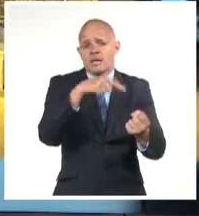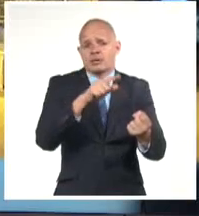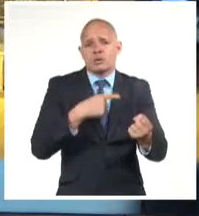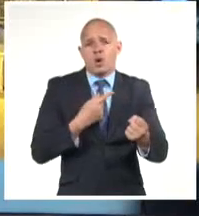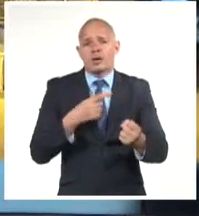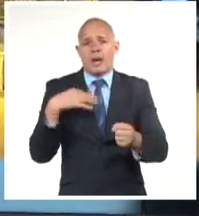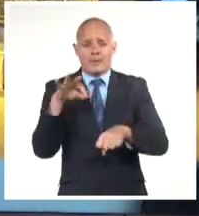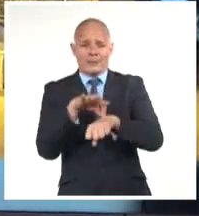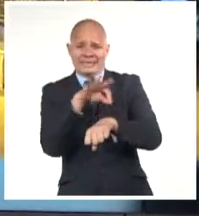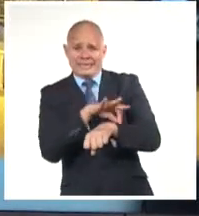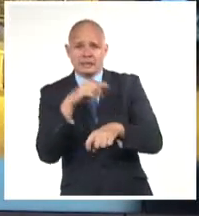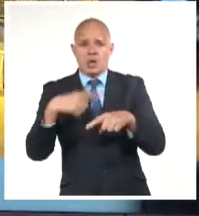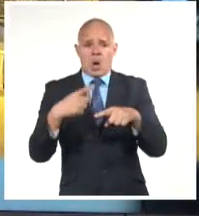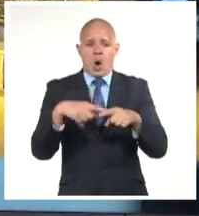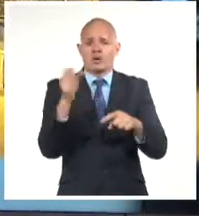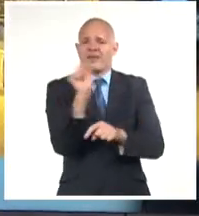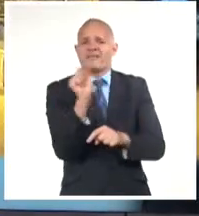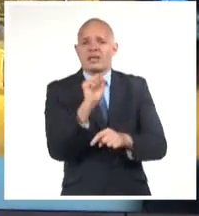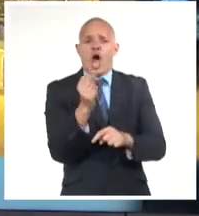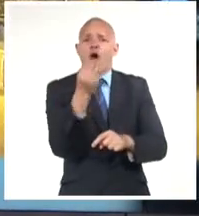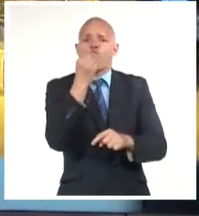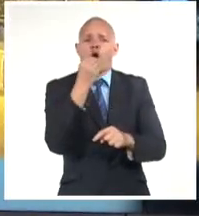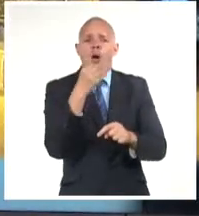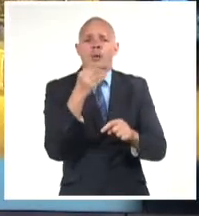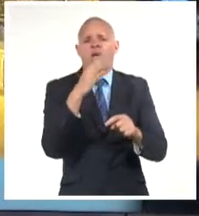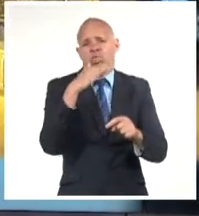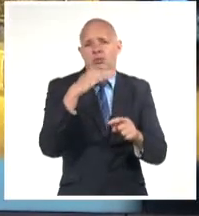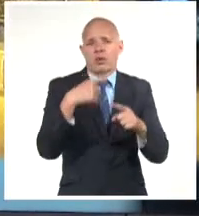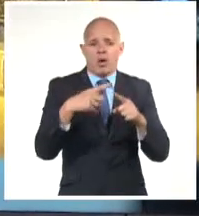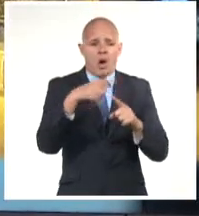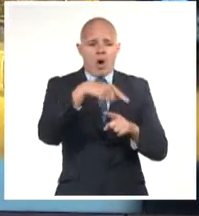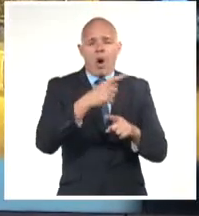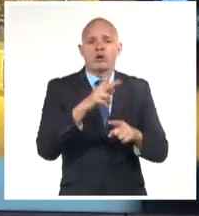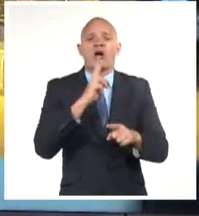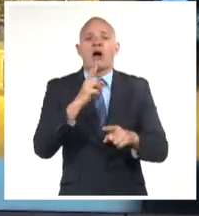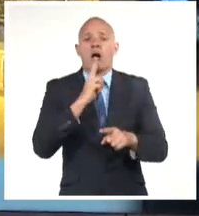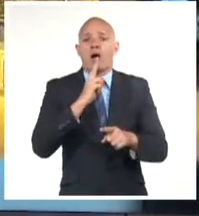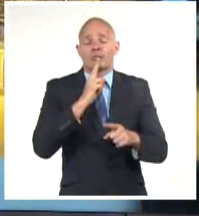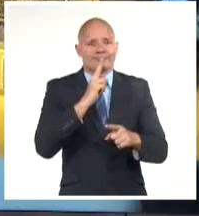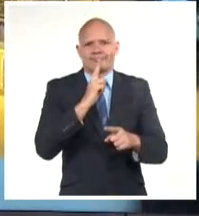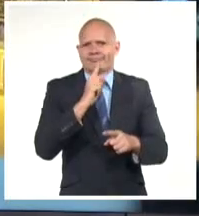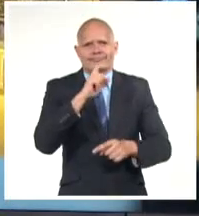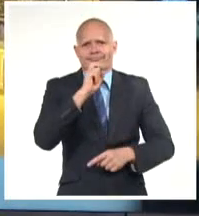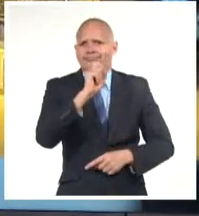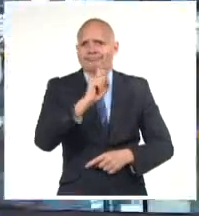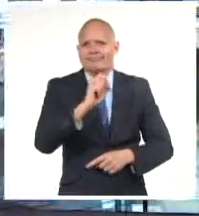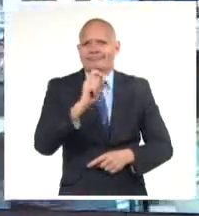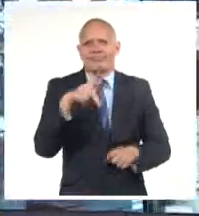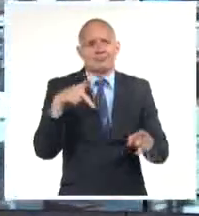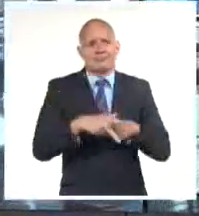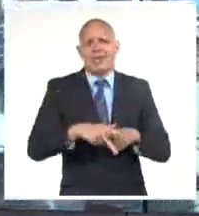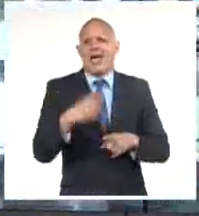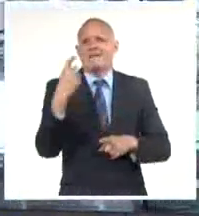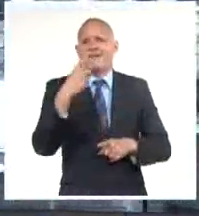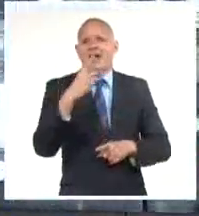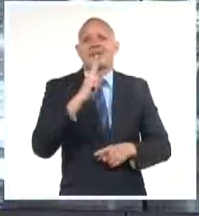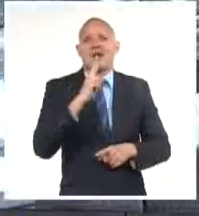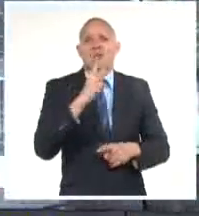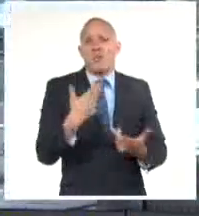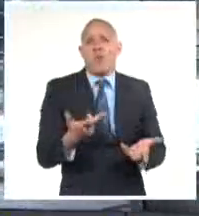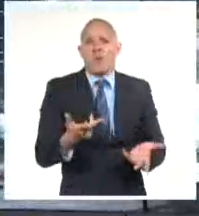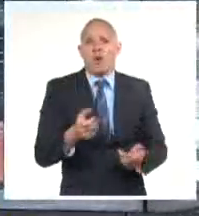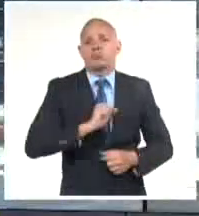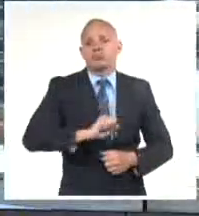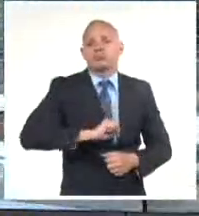el riesgo de que la comida se eche a perder, el agua que no llega a muchos sitios porque el bombeo necesita electricidad, y es una situación que